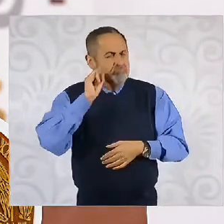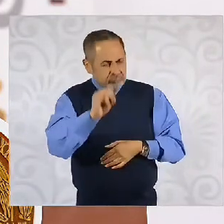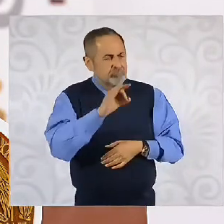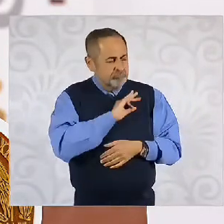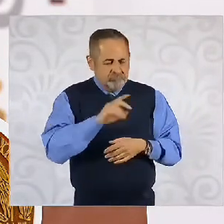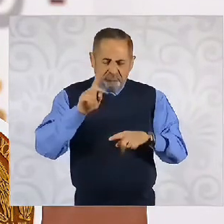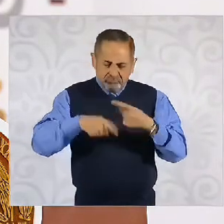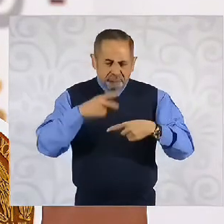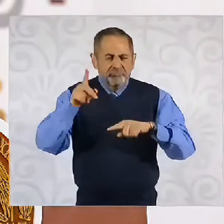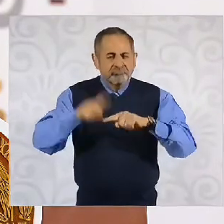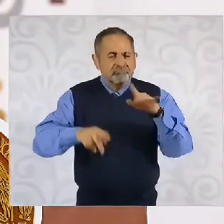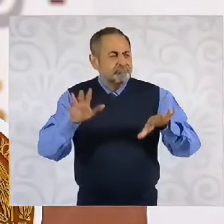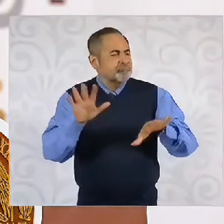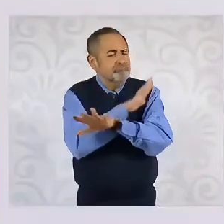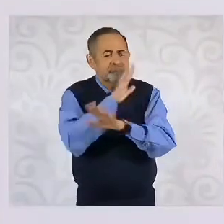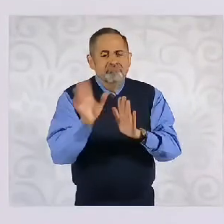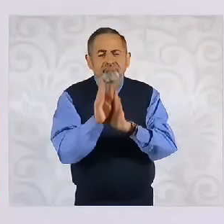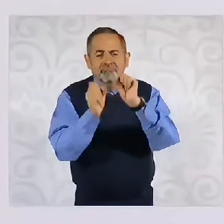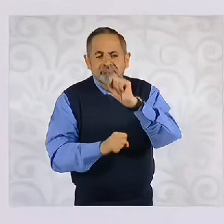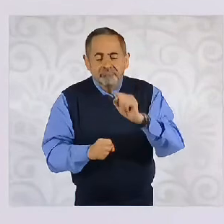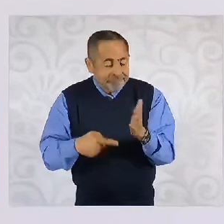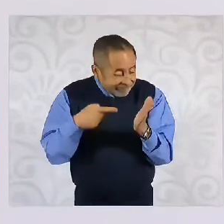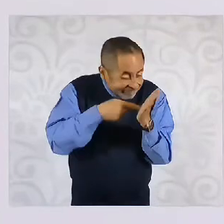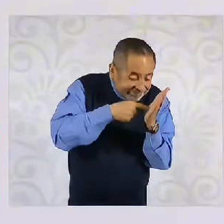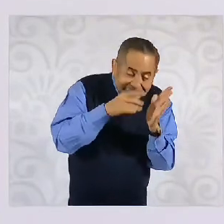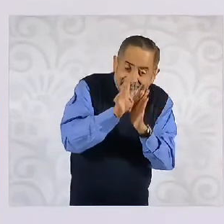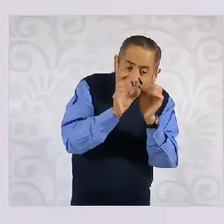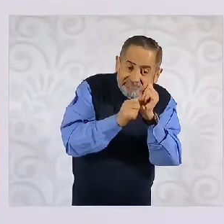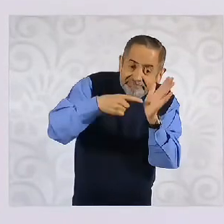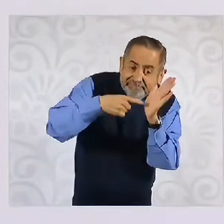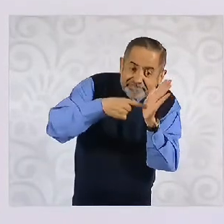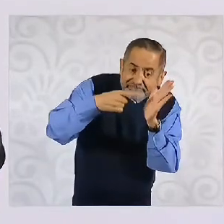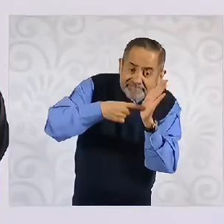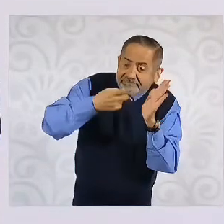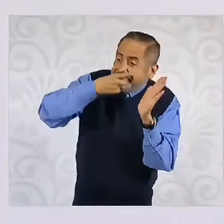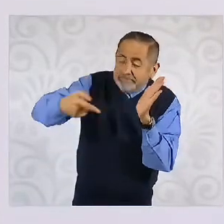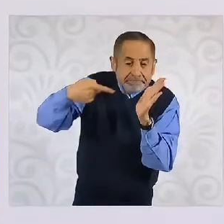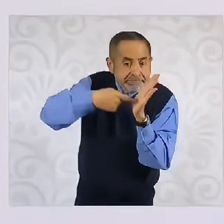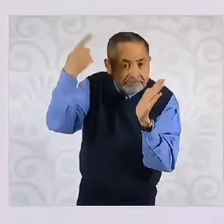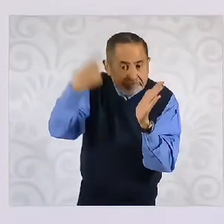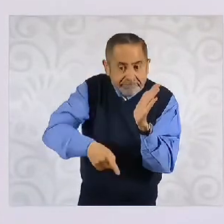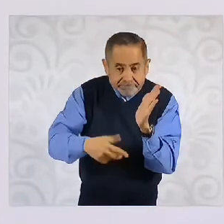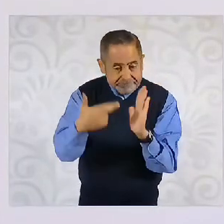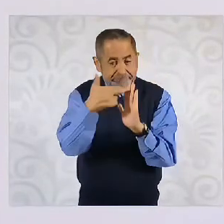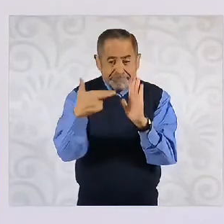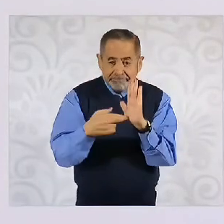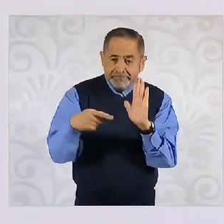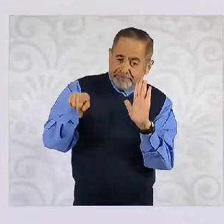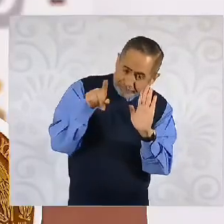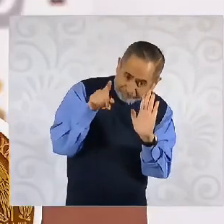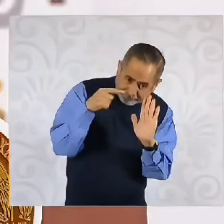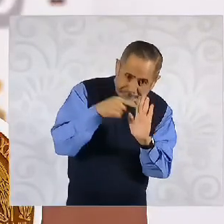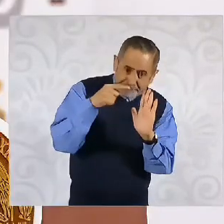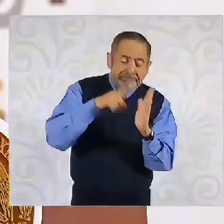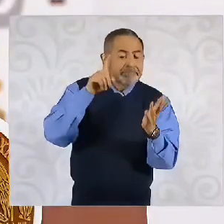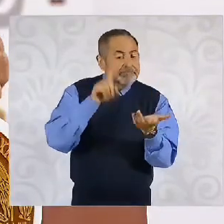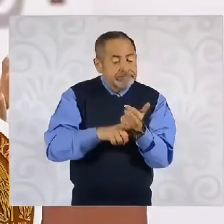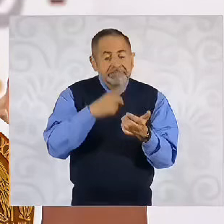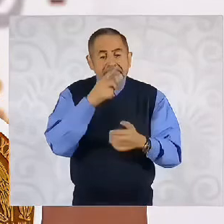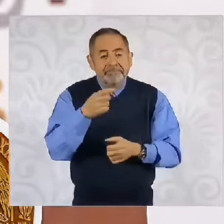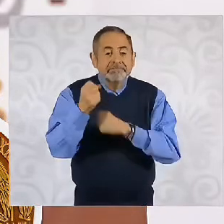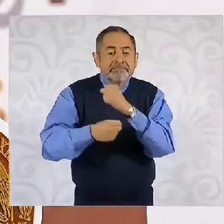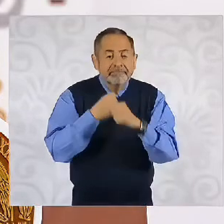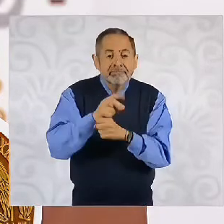Con base en la Constitución, con base en las reglas que se aplicaron en el